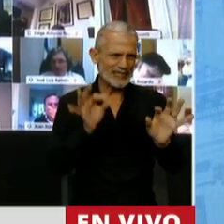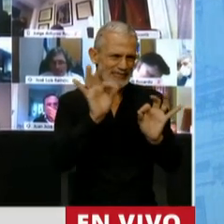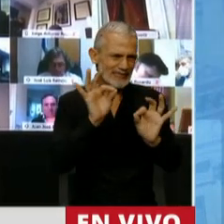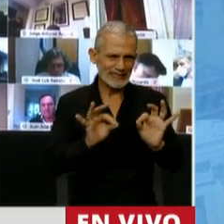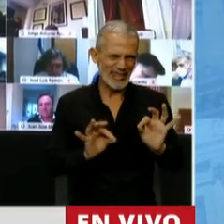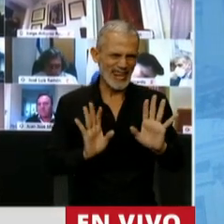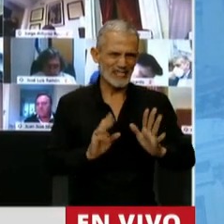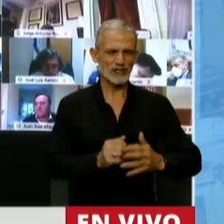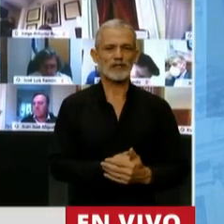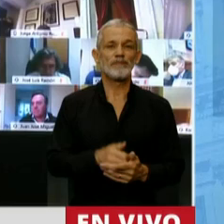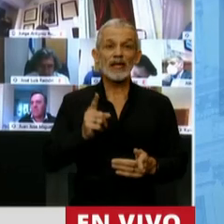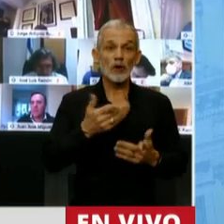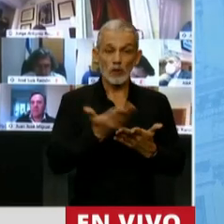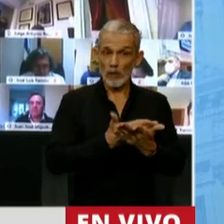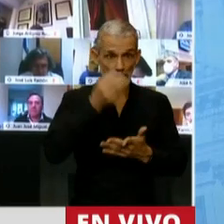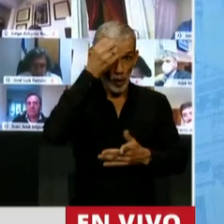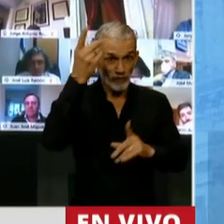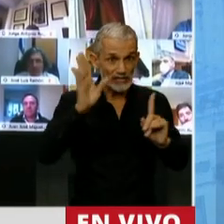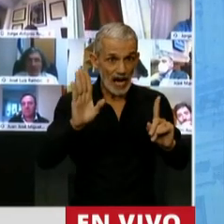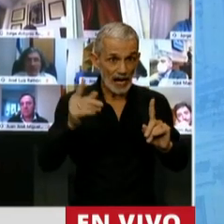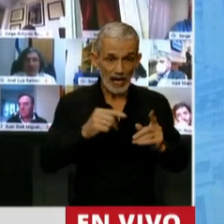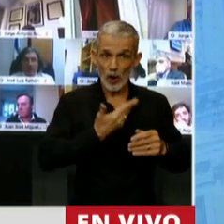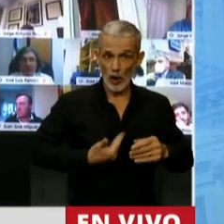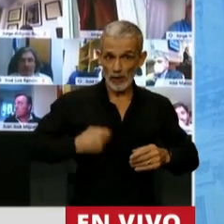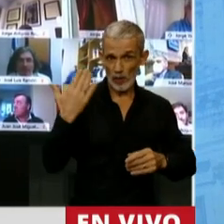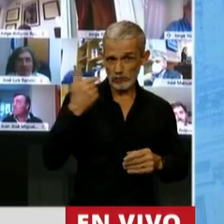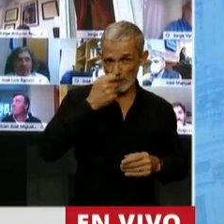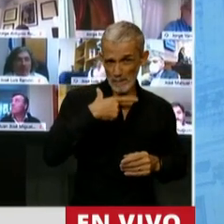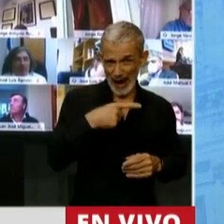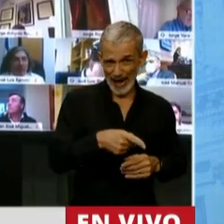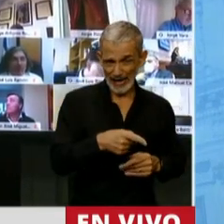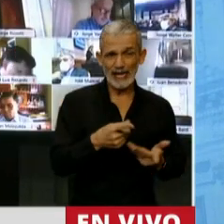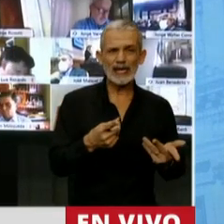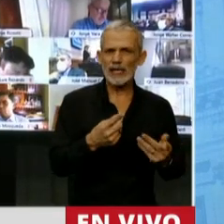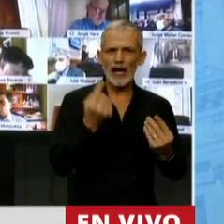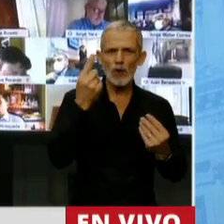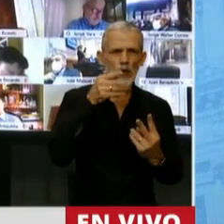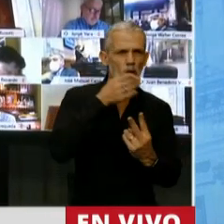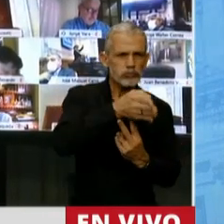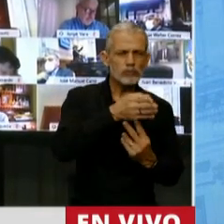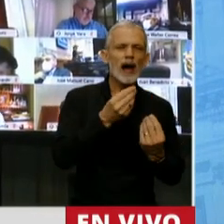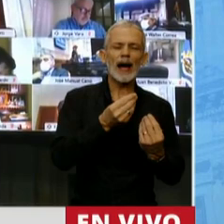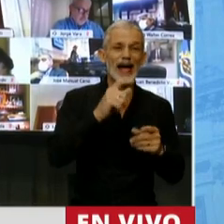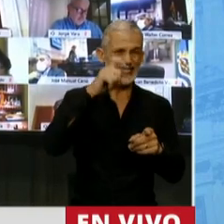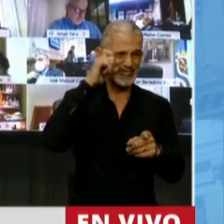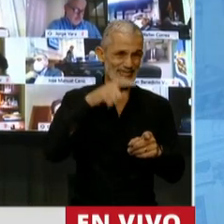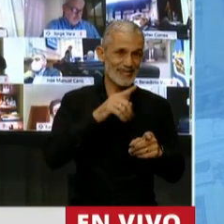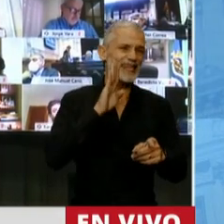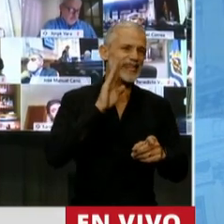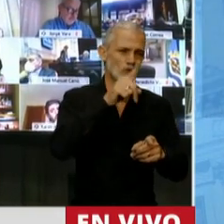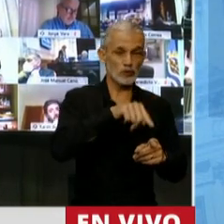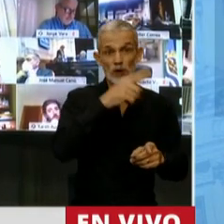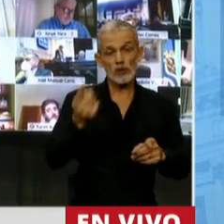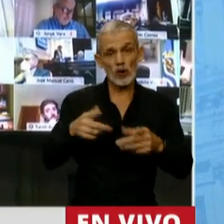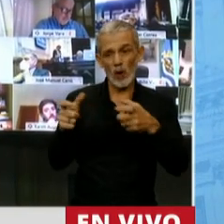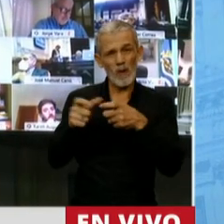Insisto, esto es un documento oficial elaborado por el gobierno anterior, en un caso dirigido a la SEC y en el otro caso